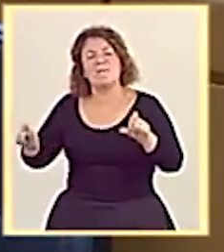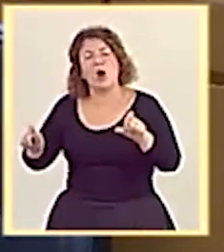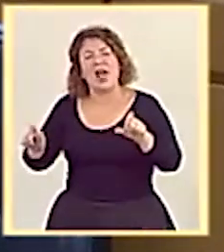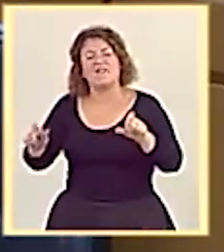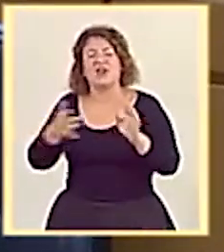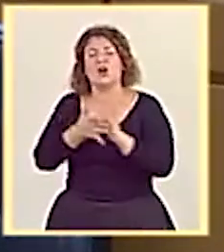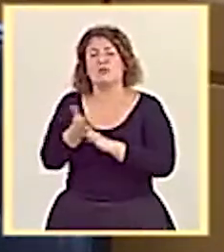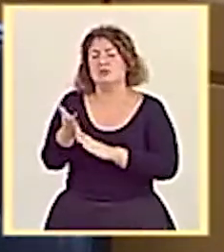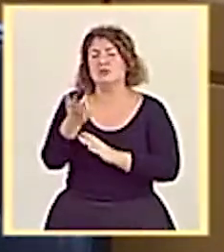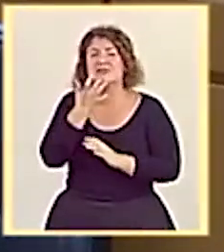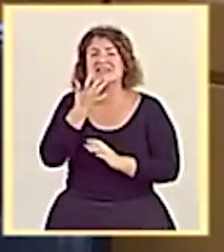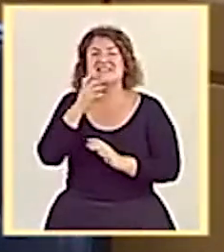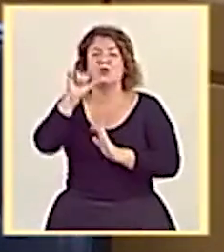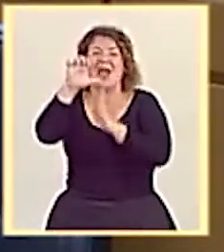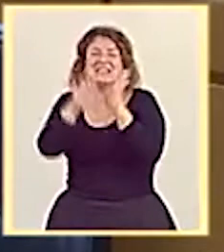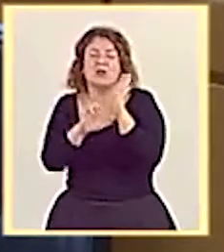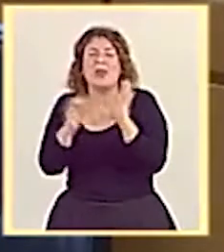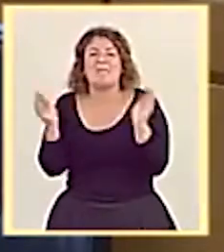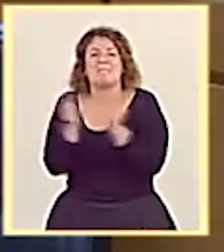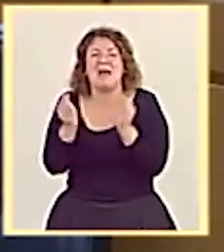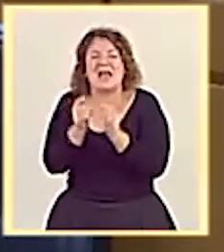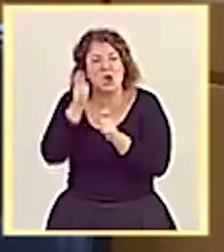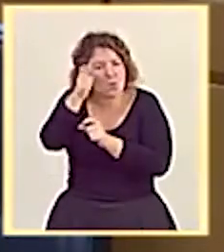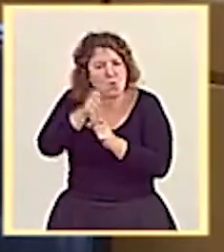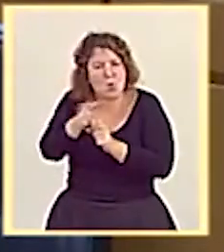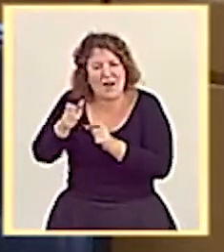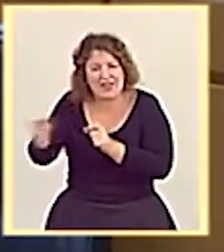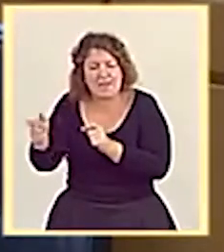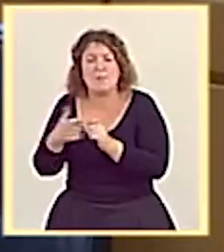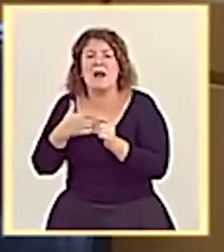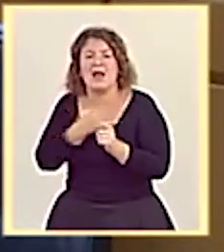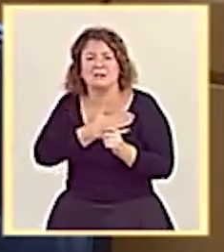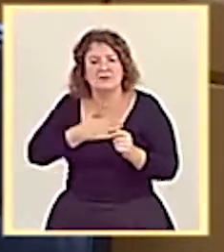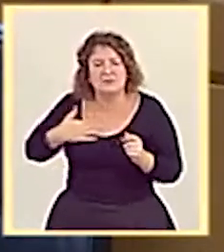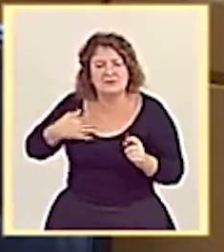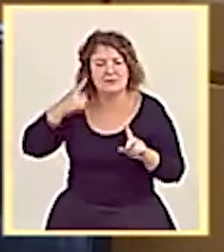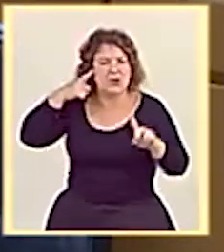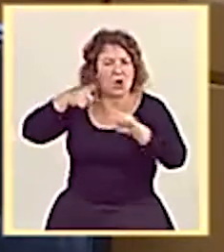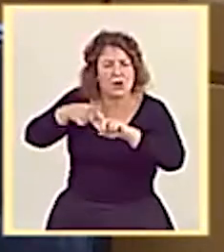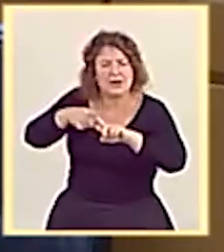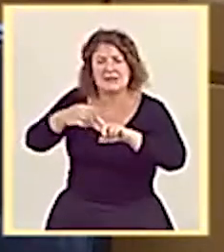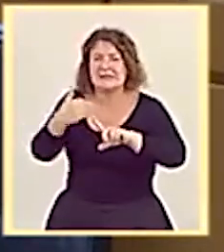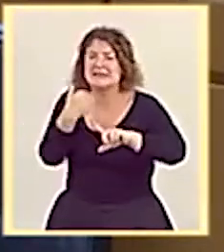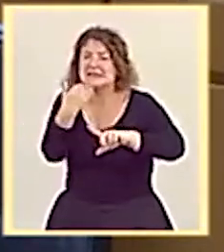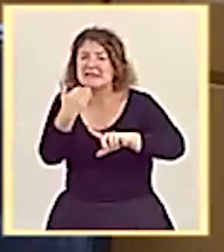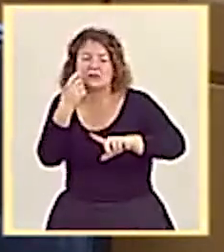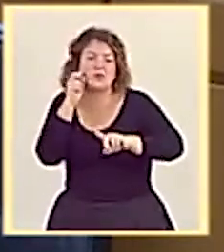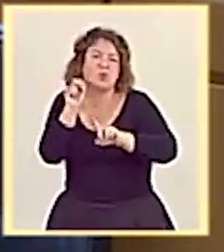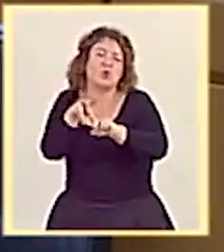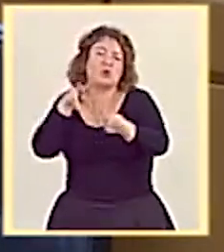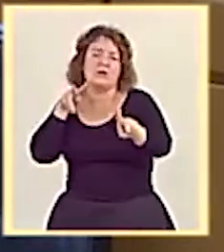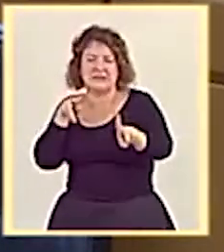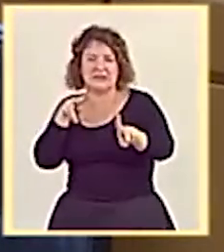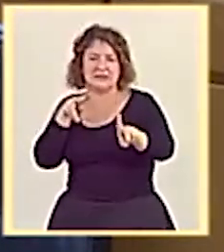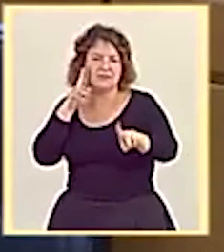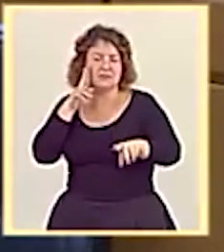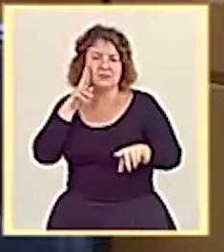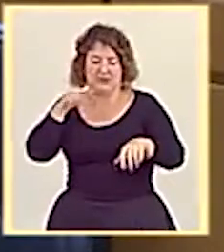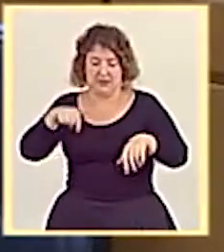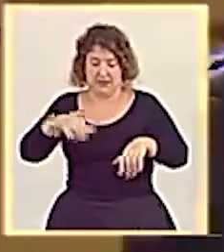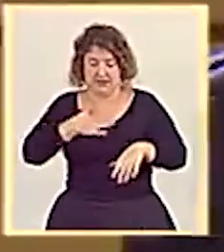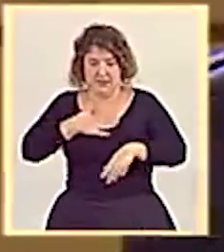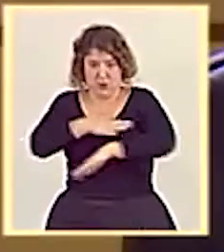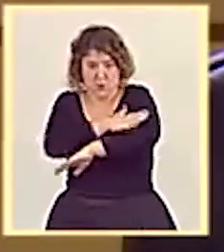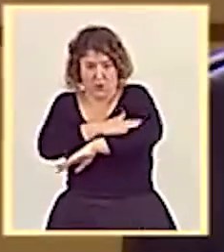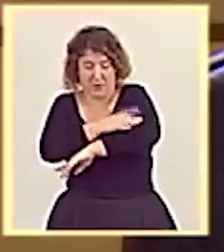Estatuto de Pequeños Municipios, al objeto de que podamos también tener una cierta visión desde aquí, desde el